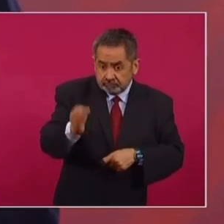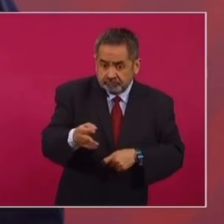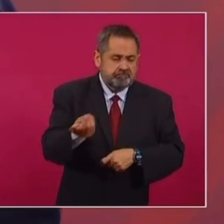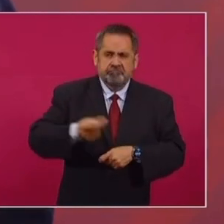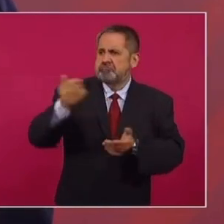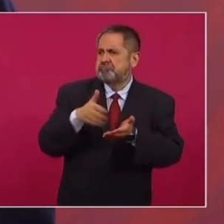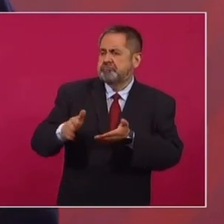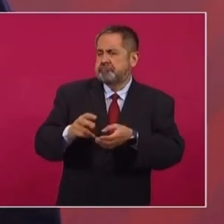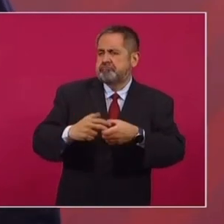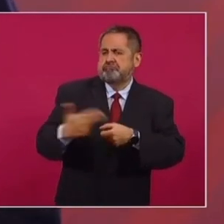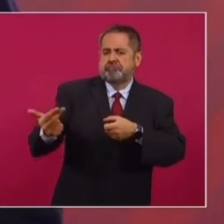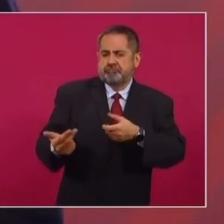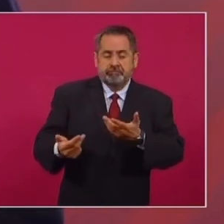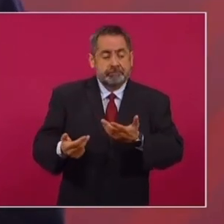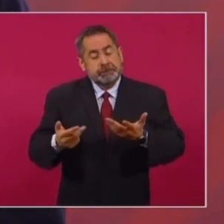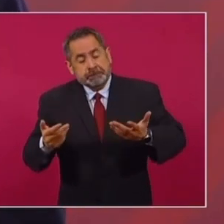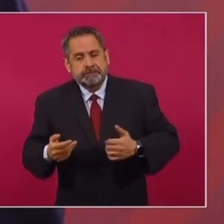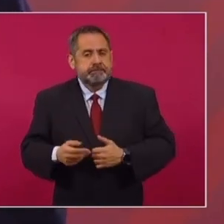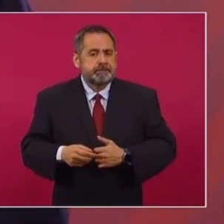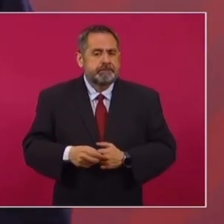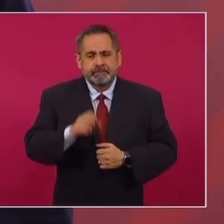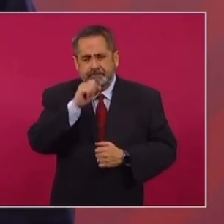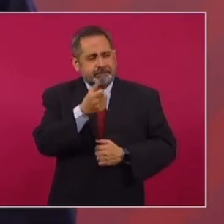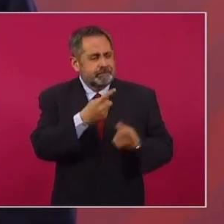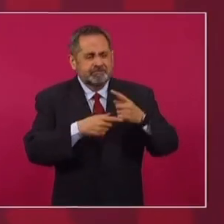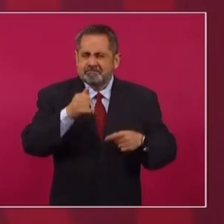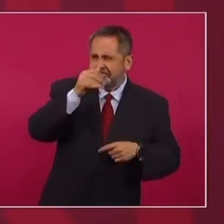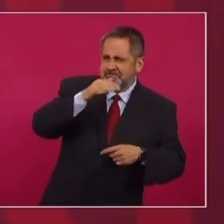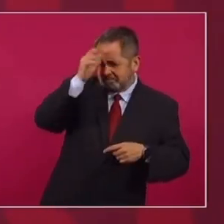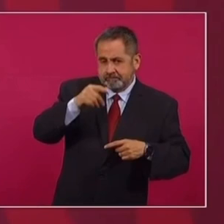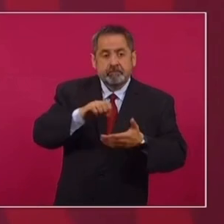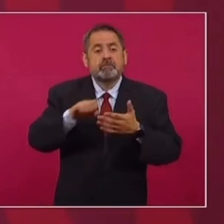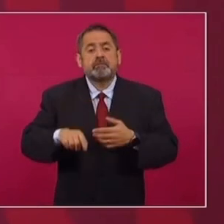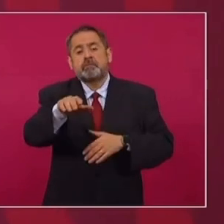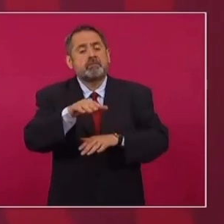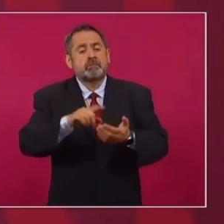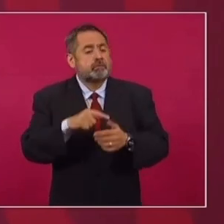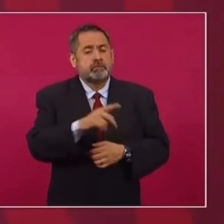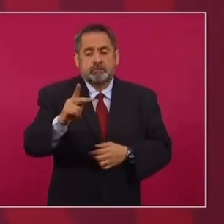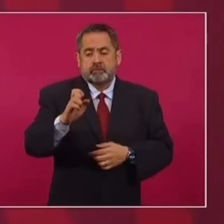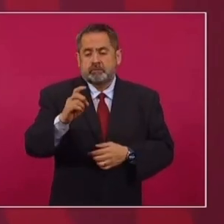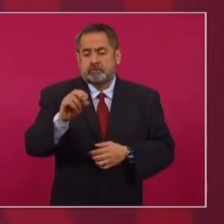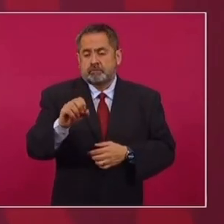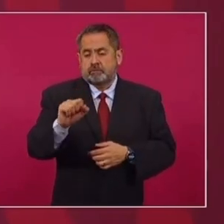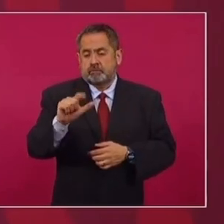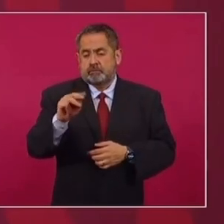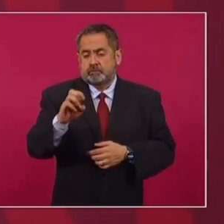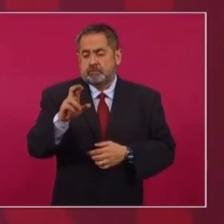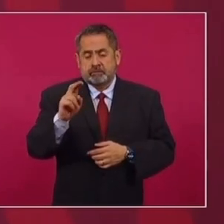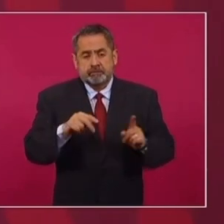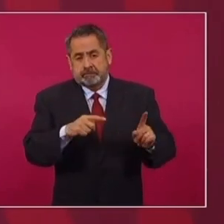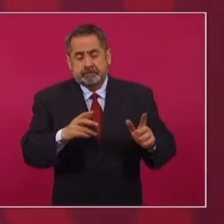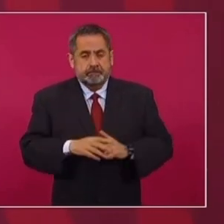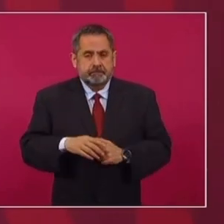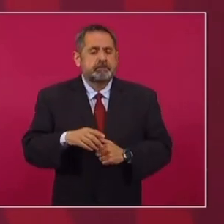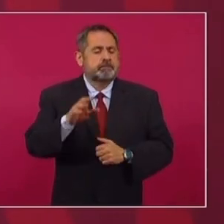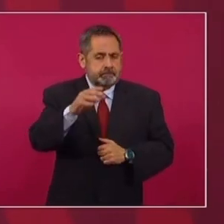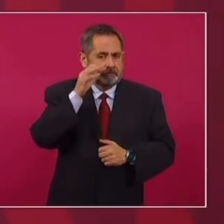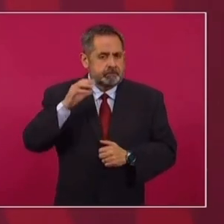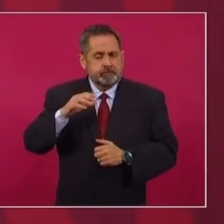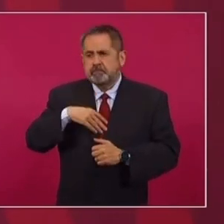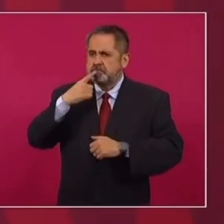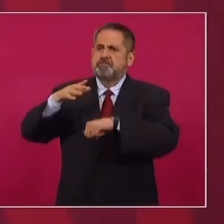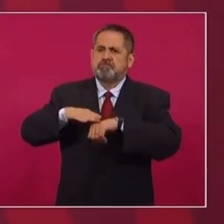Y también otras protestas. En el caso de Pedro Salmerón hay esta